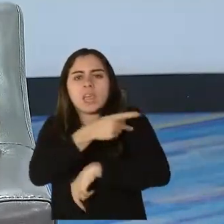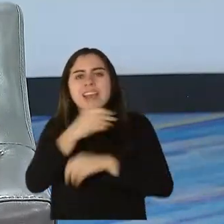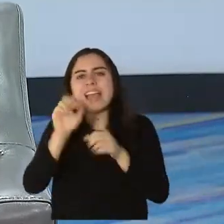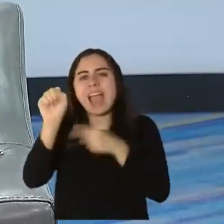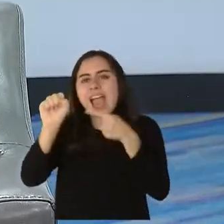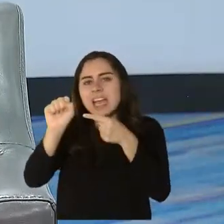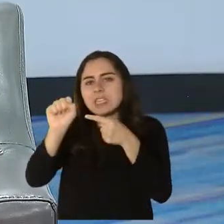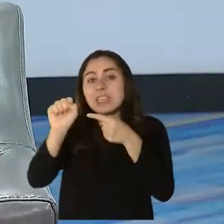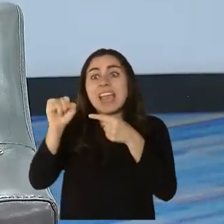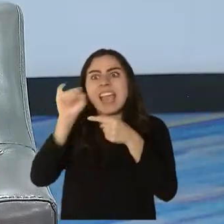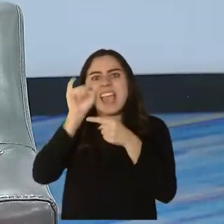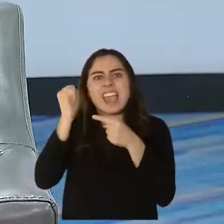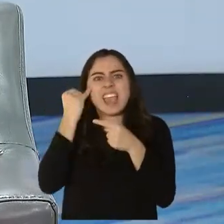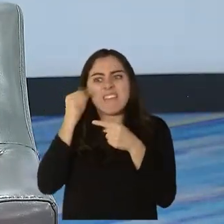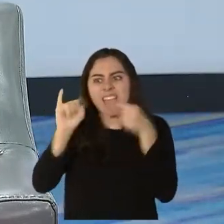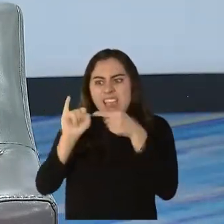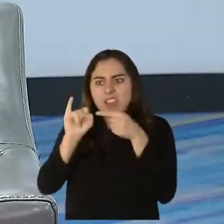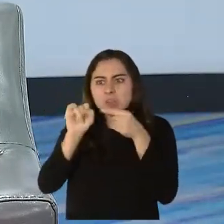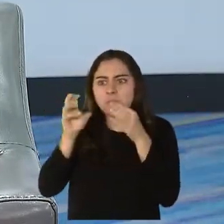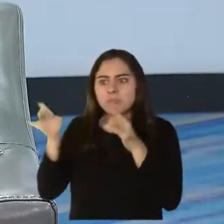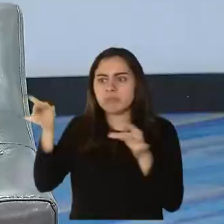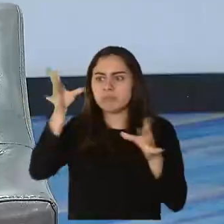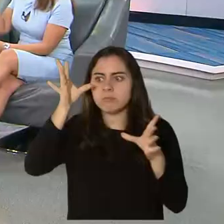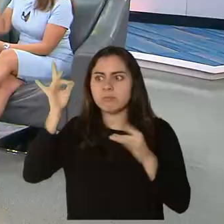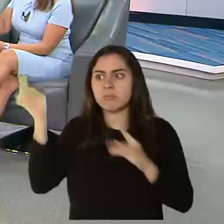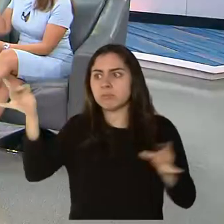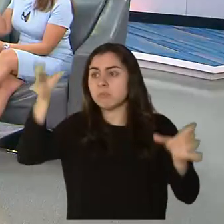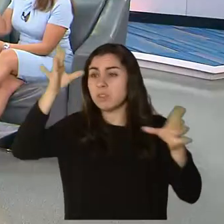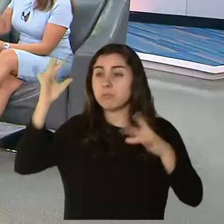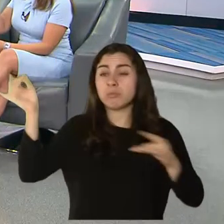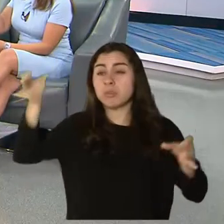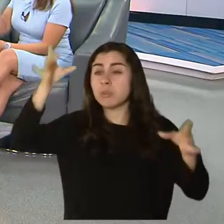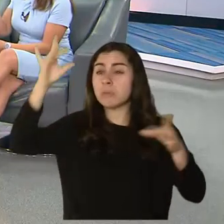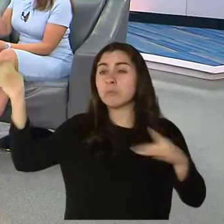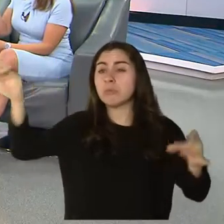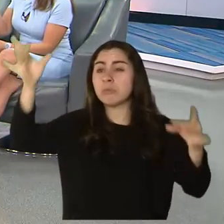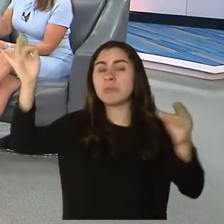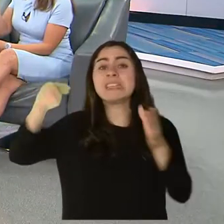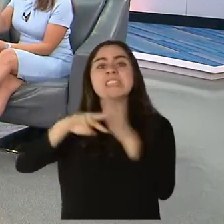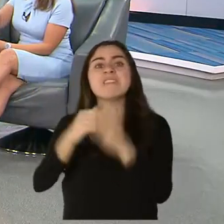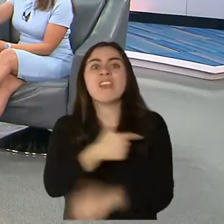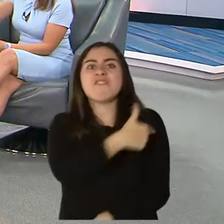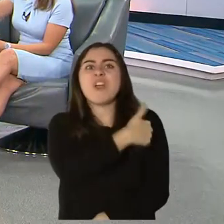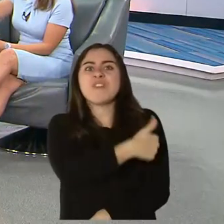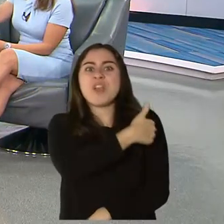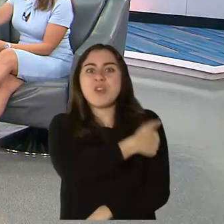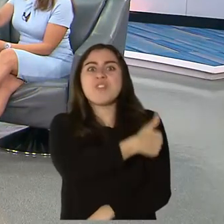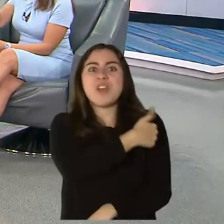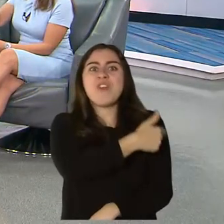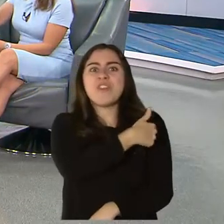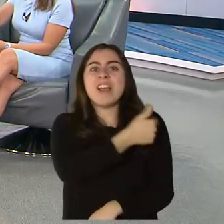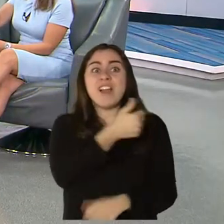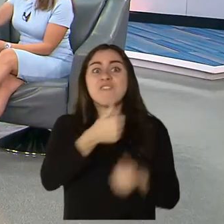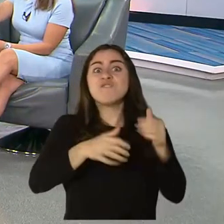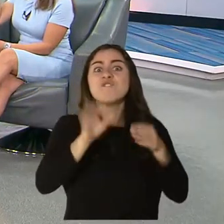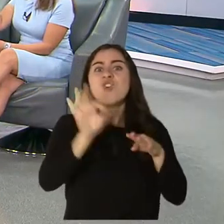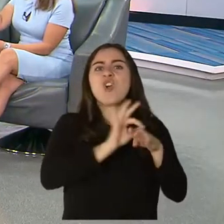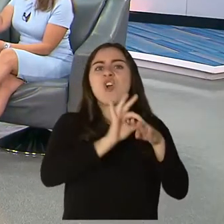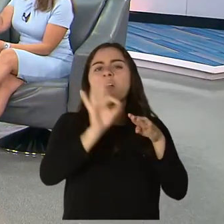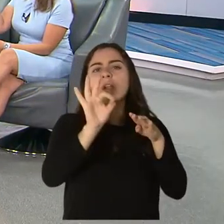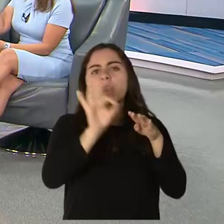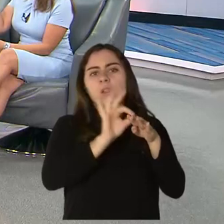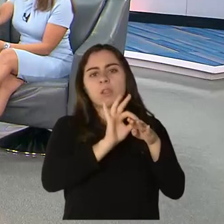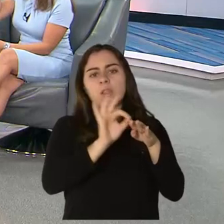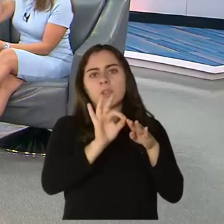disminuir la eficacia de estas vacunas. Claro, y eso porque la tecnología, la mecánica de esa vacuna, va dirigida precisamente a activar el sistema